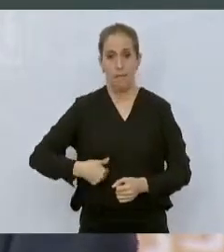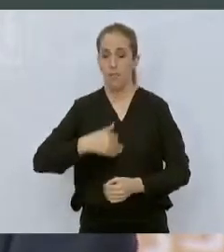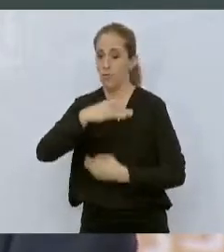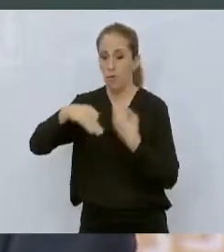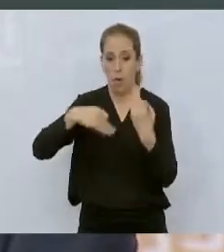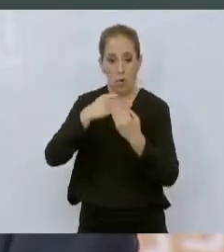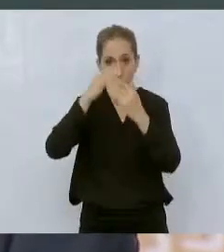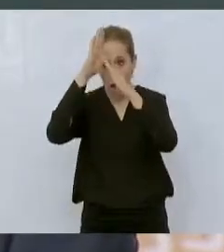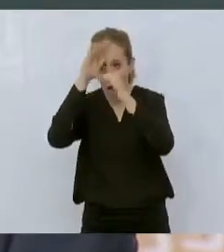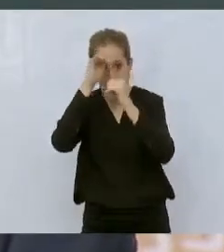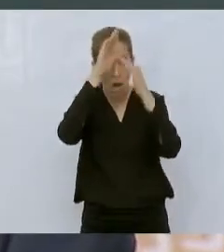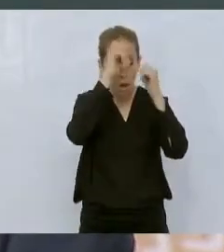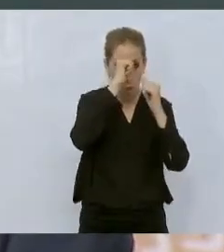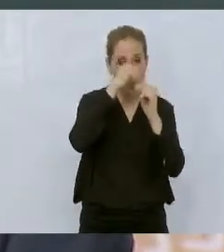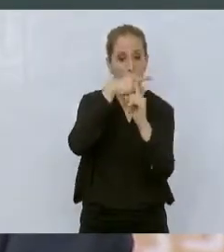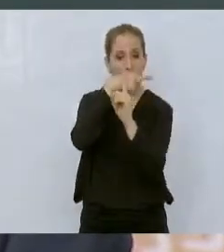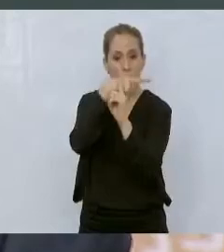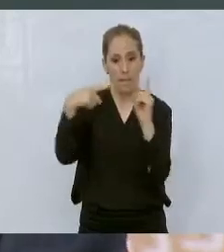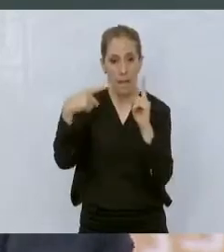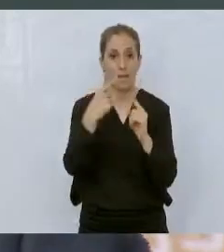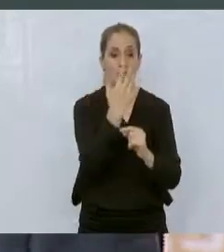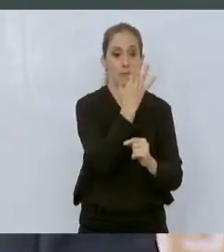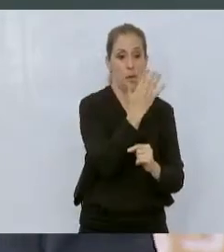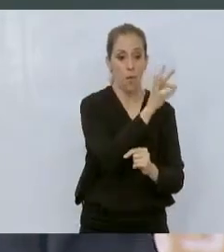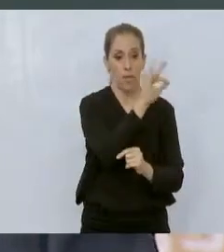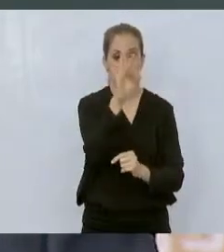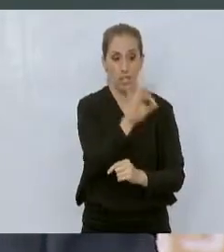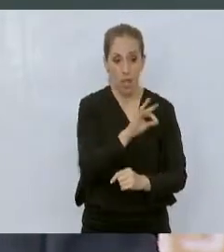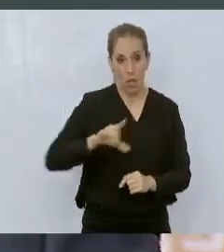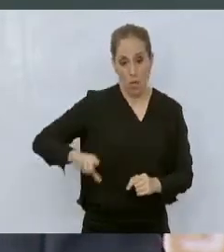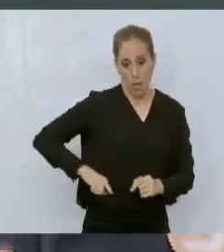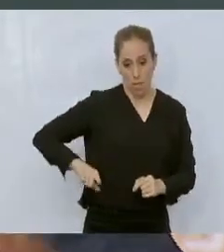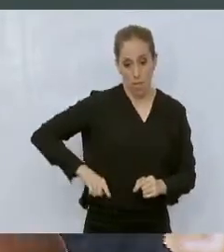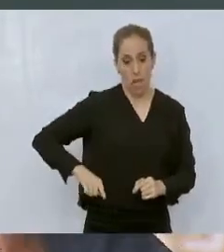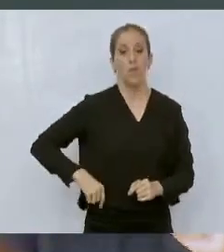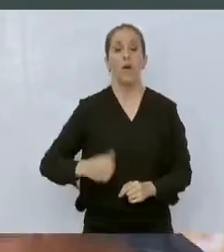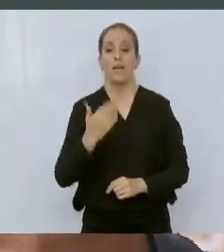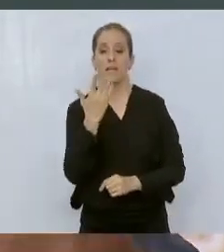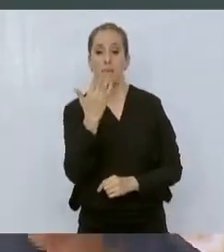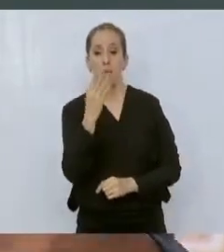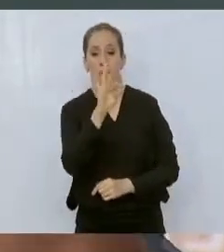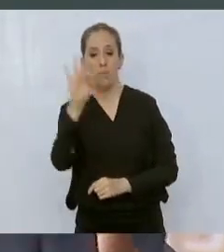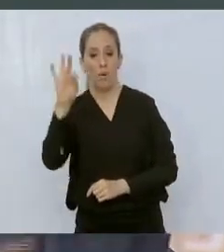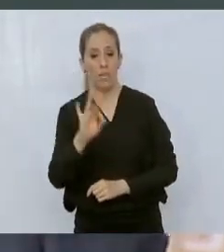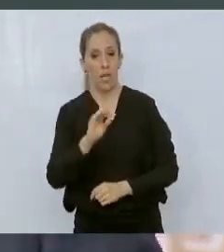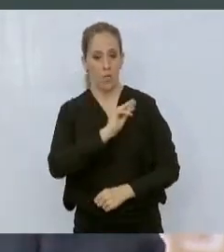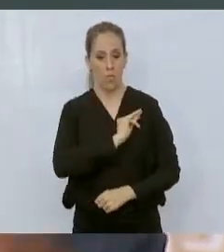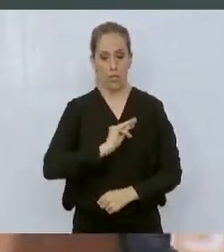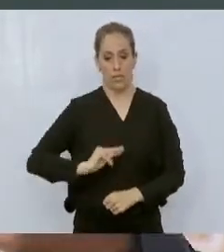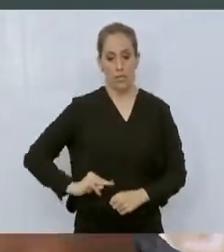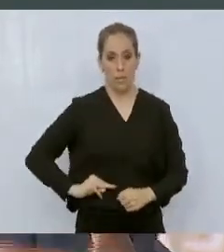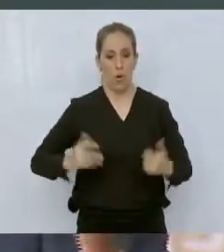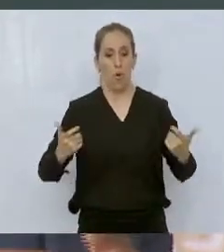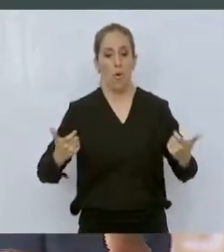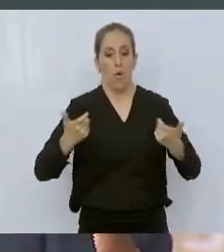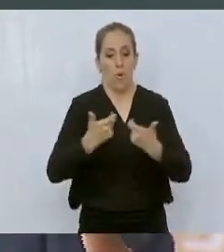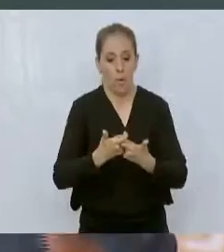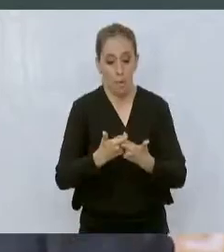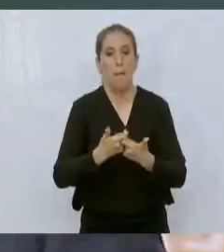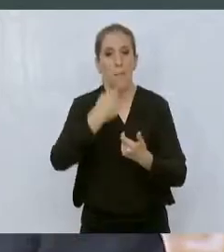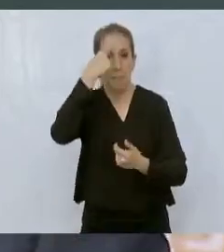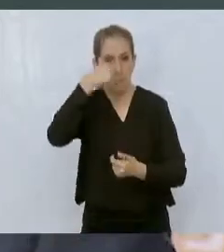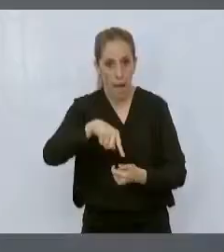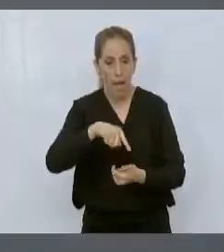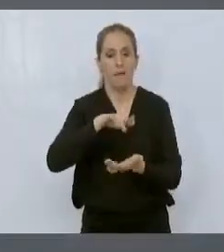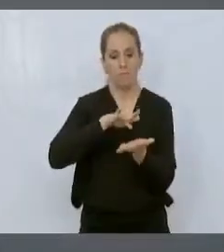como le he dicho a usted, cada quien paga su cuenta, aquí le hacemos igual y eso nos permite ir avanzando mucho en lo que es la infraestructura rural,